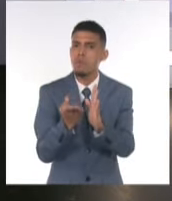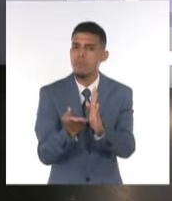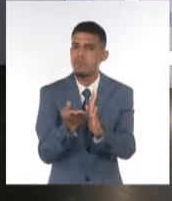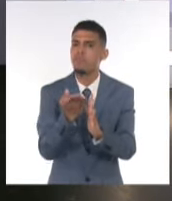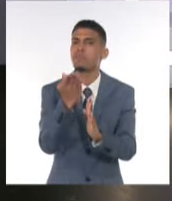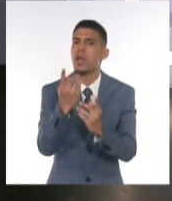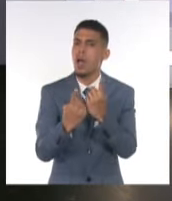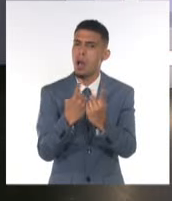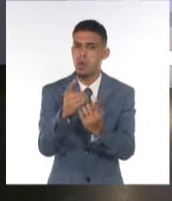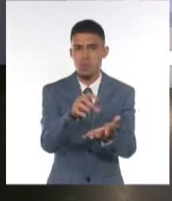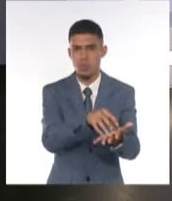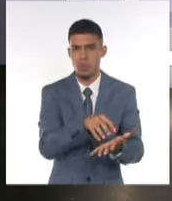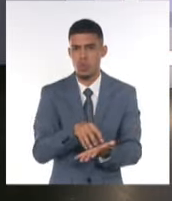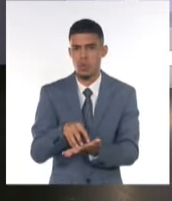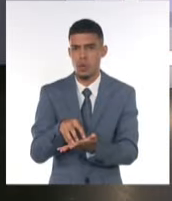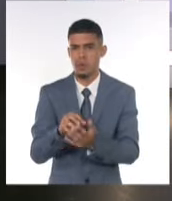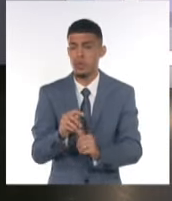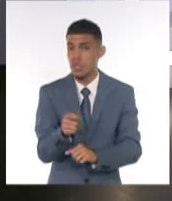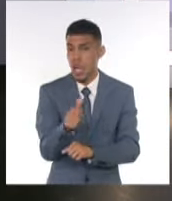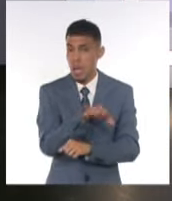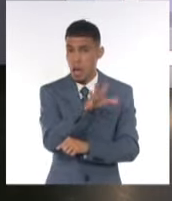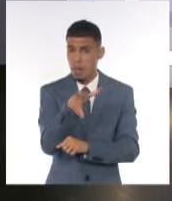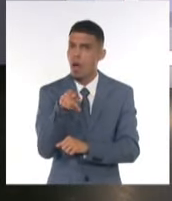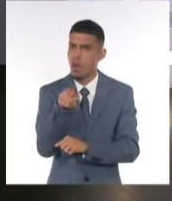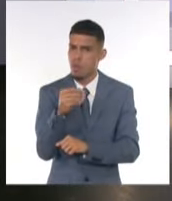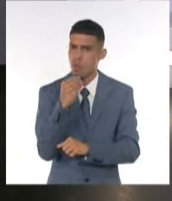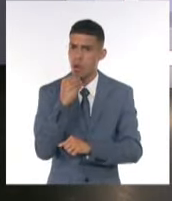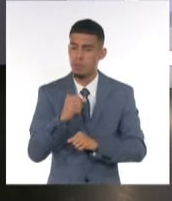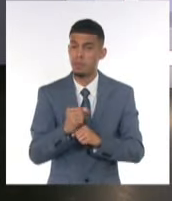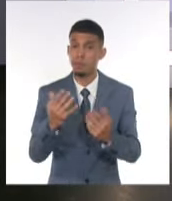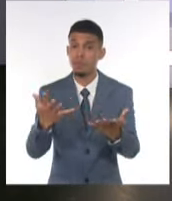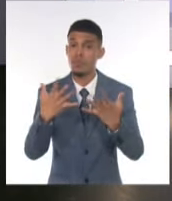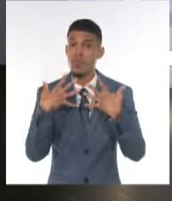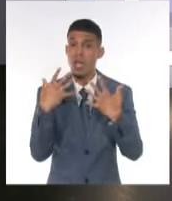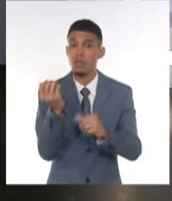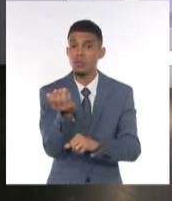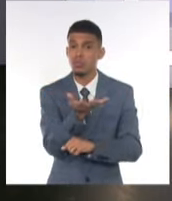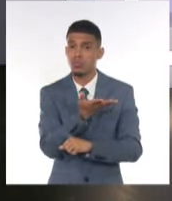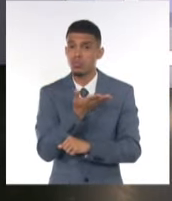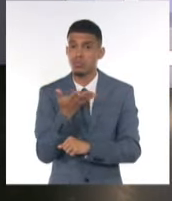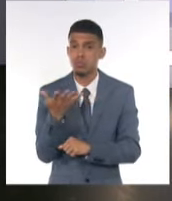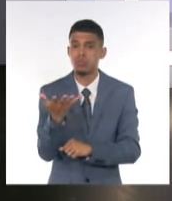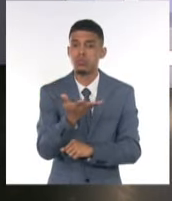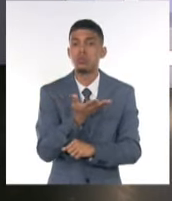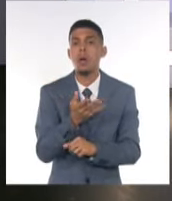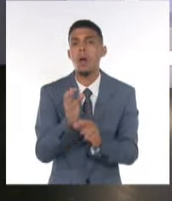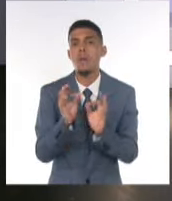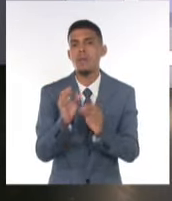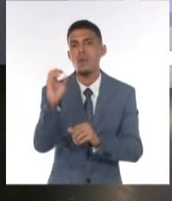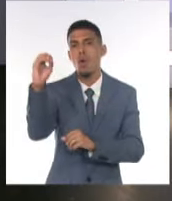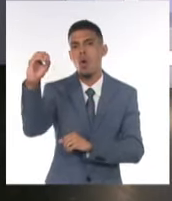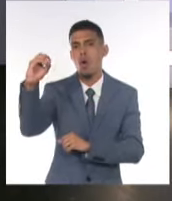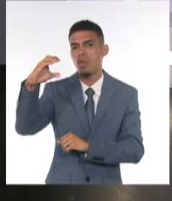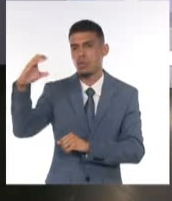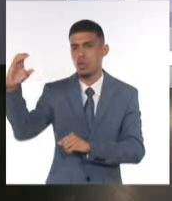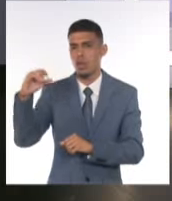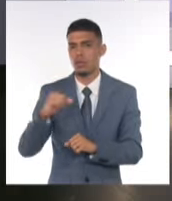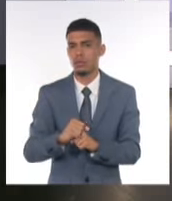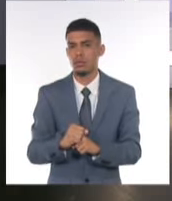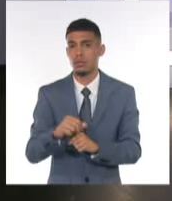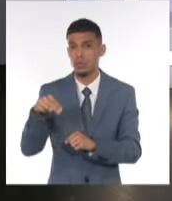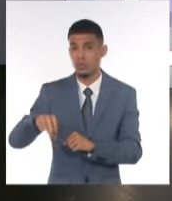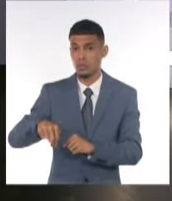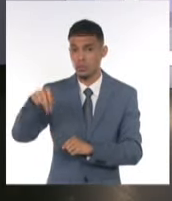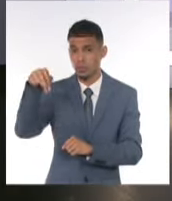máximas hacia zonas del interior. Los vientos soplarán del este al sudeste en la región occidental y del nordeste al